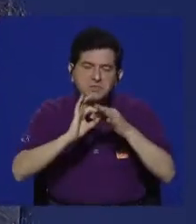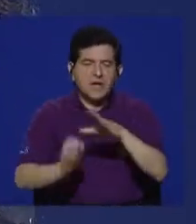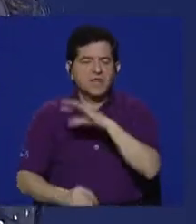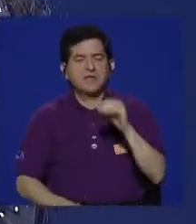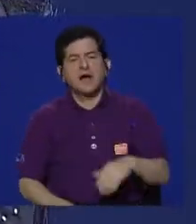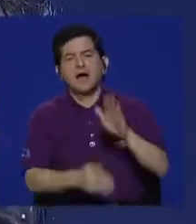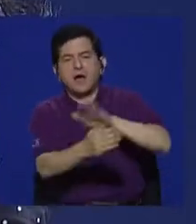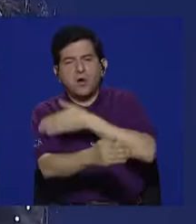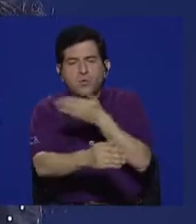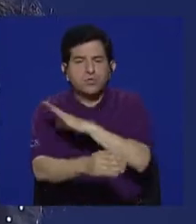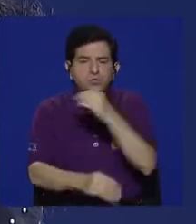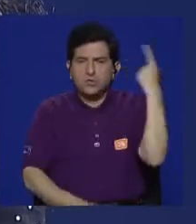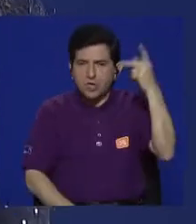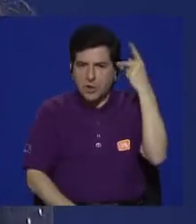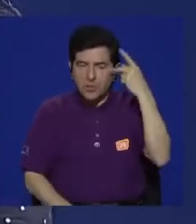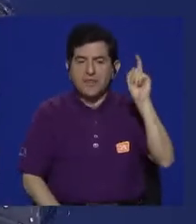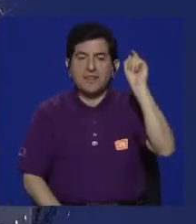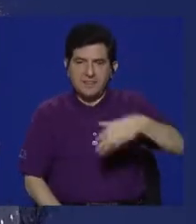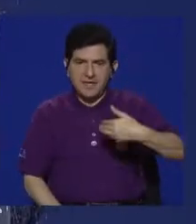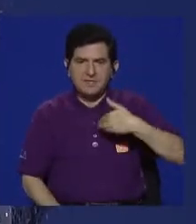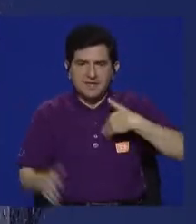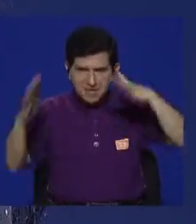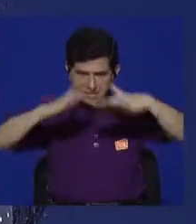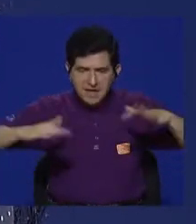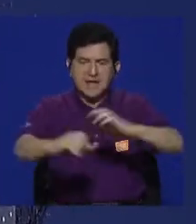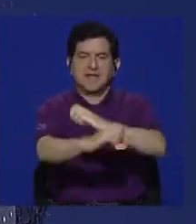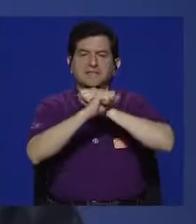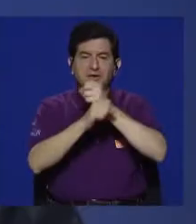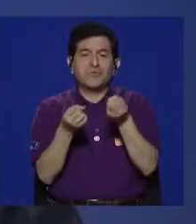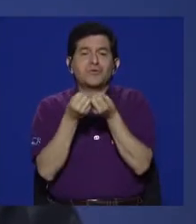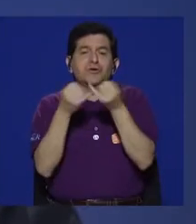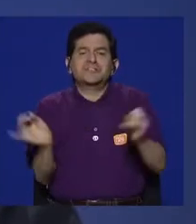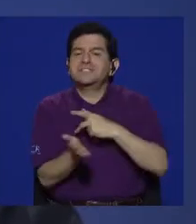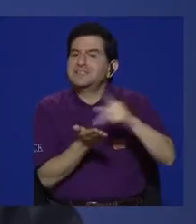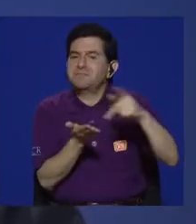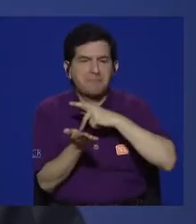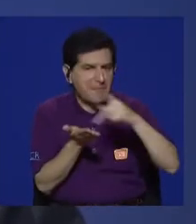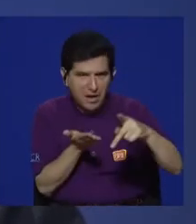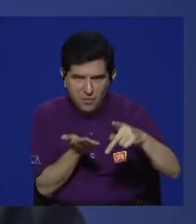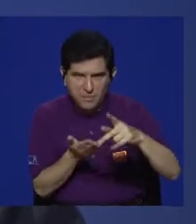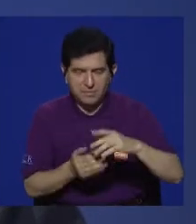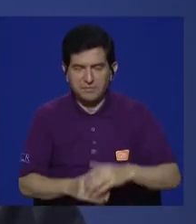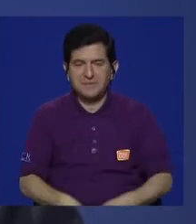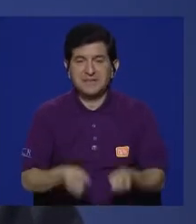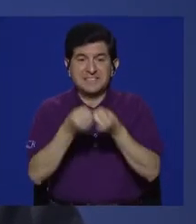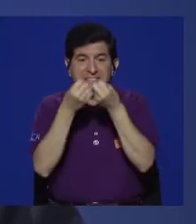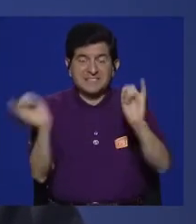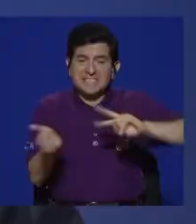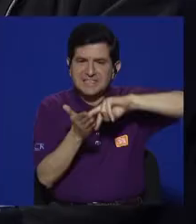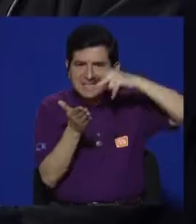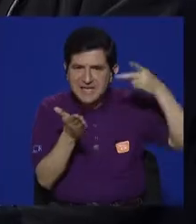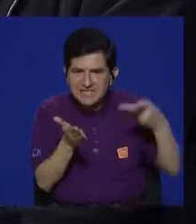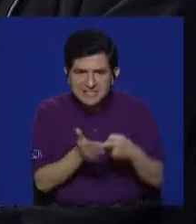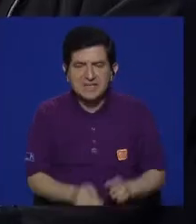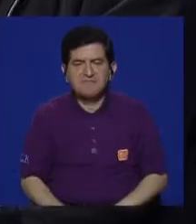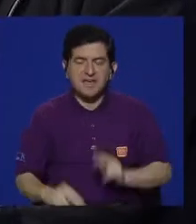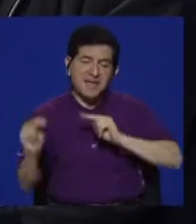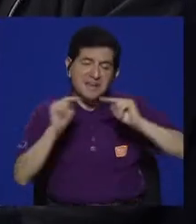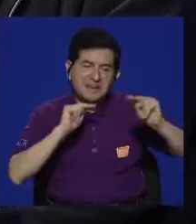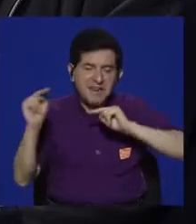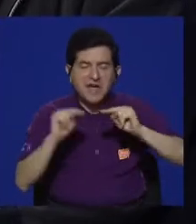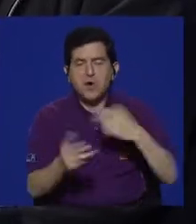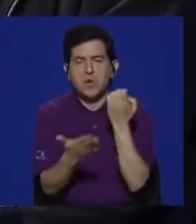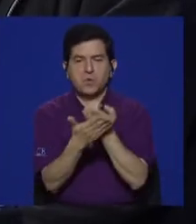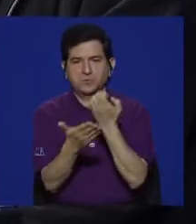música o sobre política, tiene que tener el espacio asegurado sin pagar, sin que esto medie por una